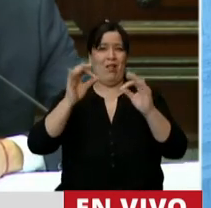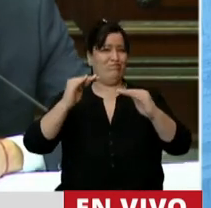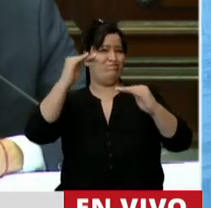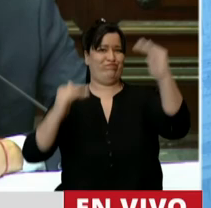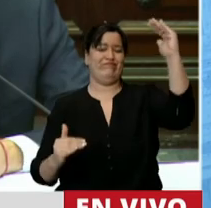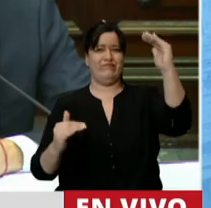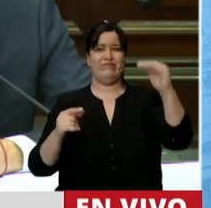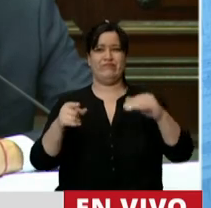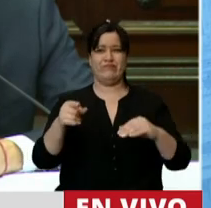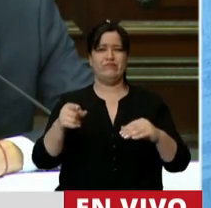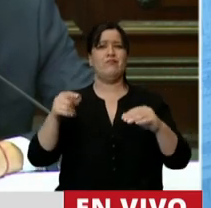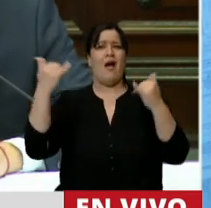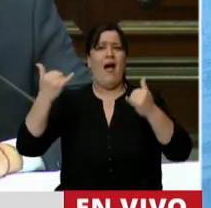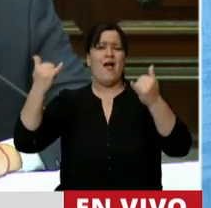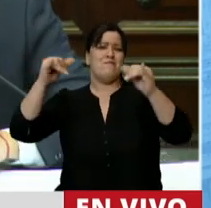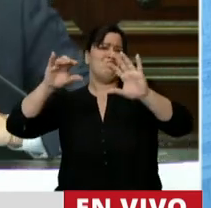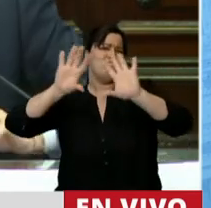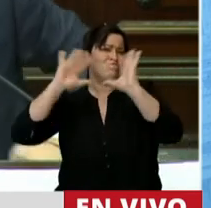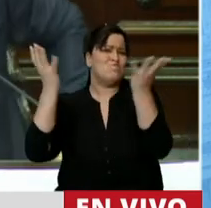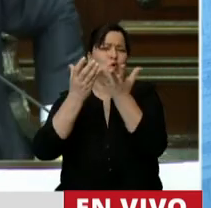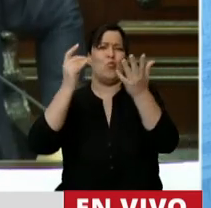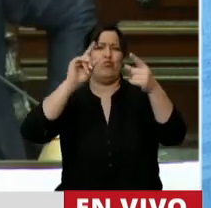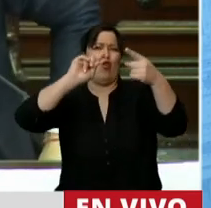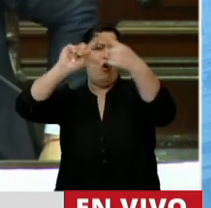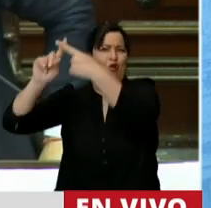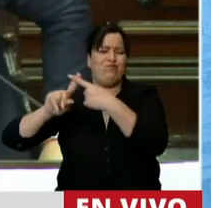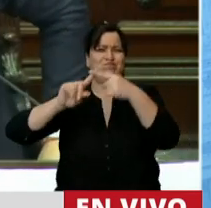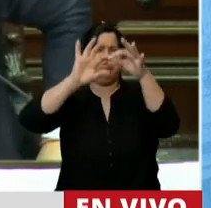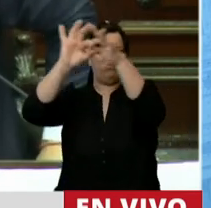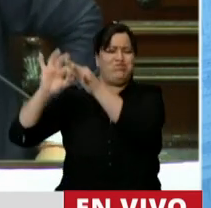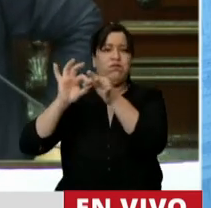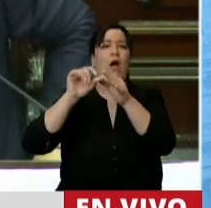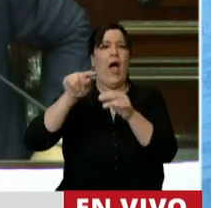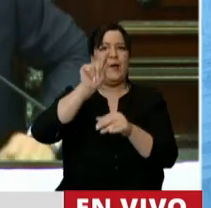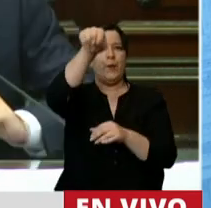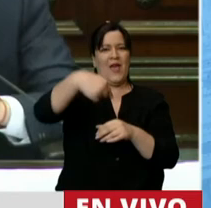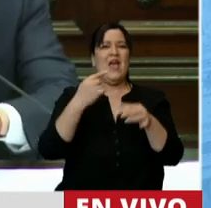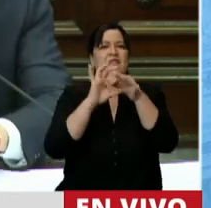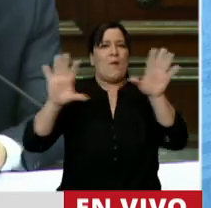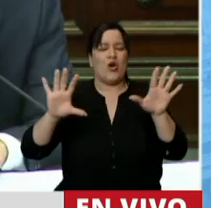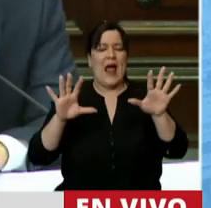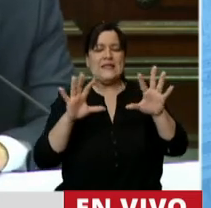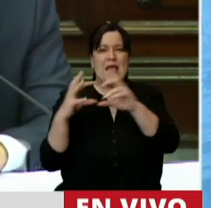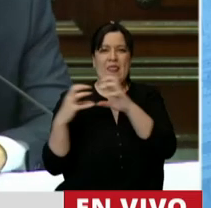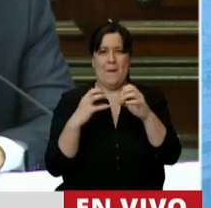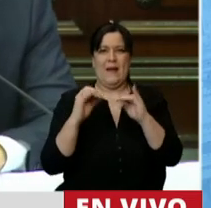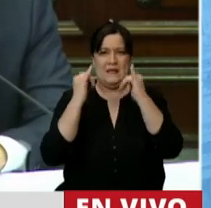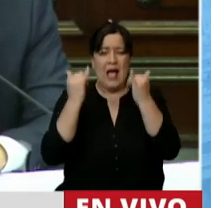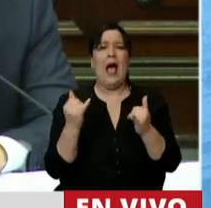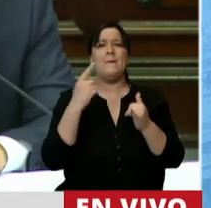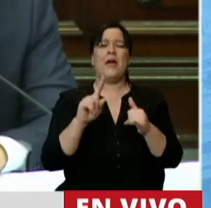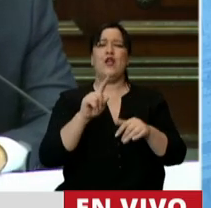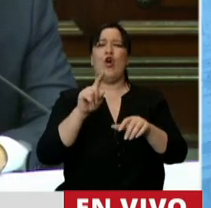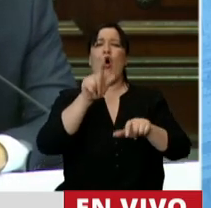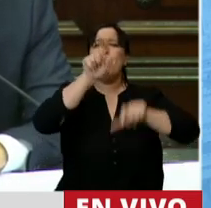negativos de la globalización. Ha dicho que se discuta la democracia. Pero la salida no es el populismo. El